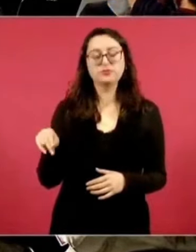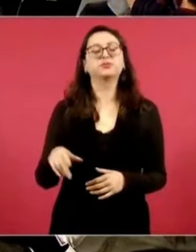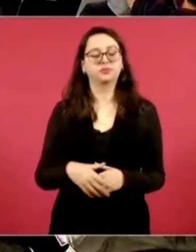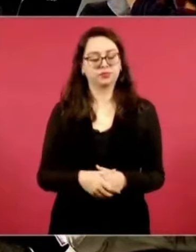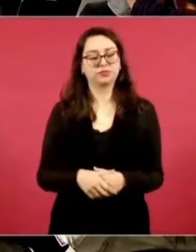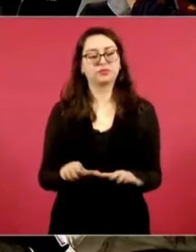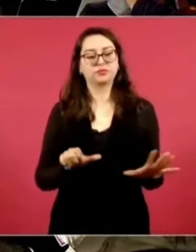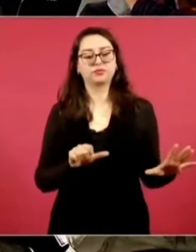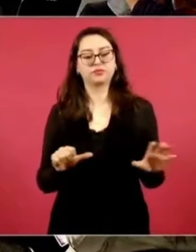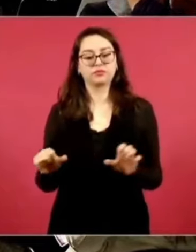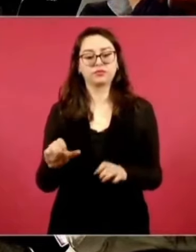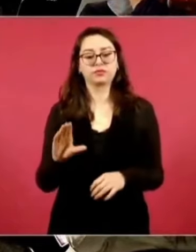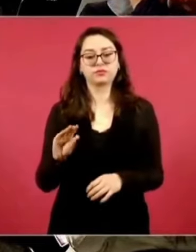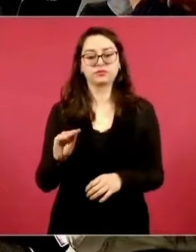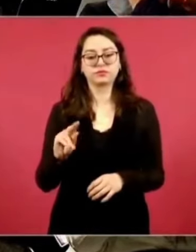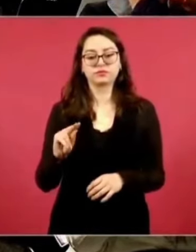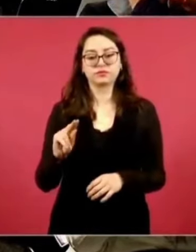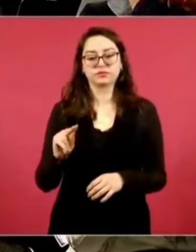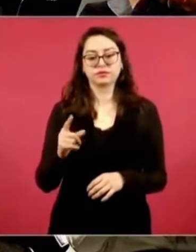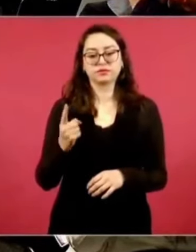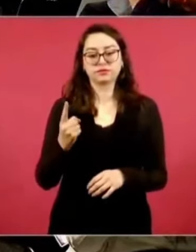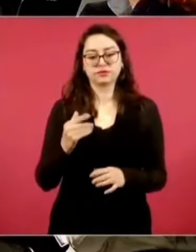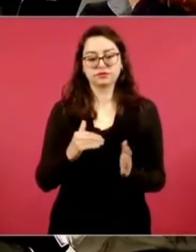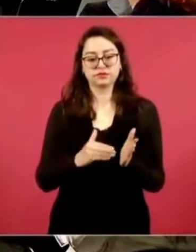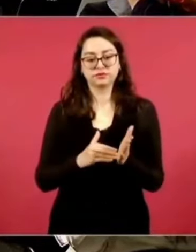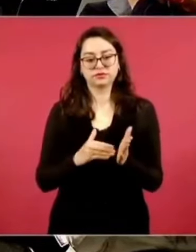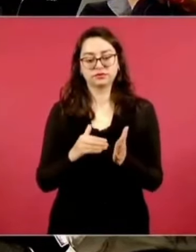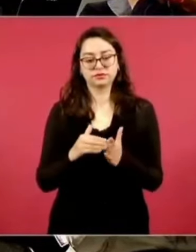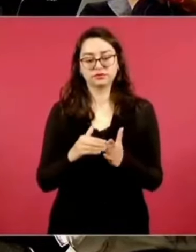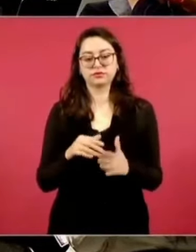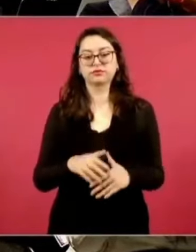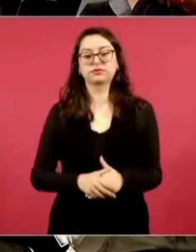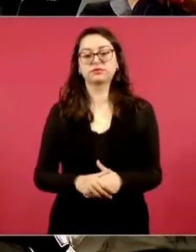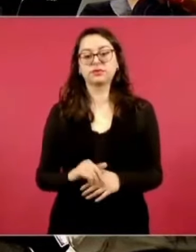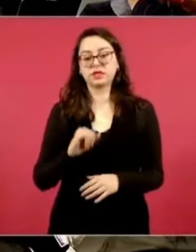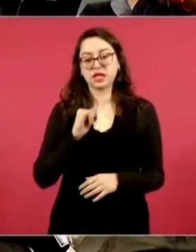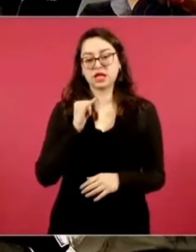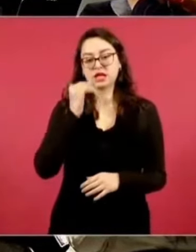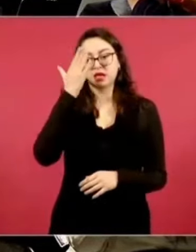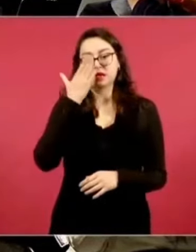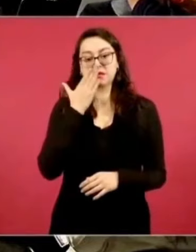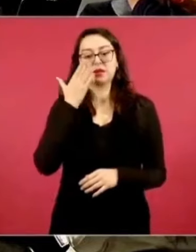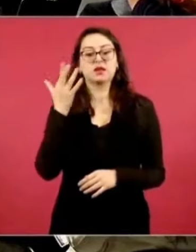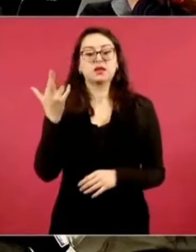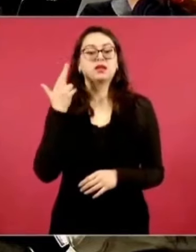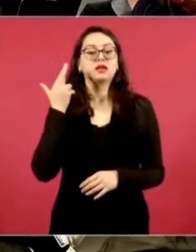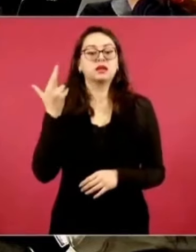Seiscientos ochenta y un millones. Imagen Radio Comercial,